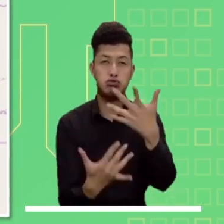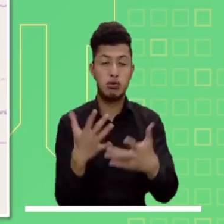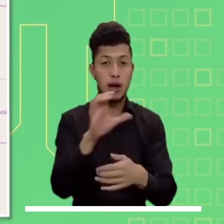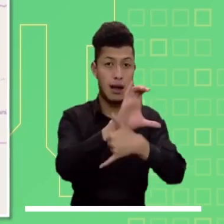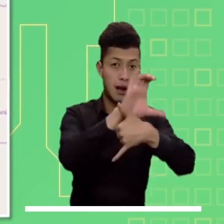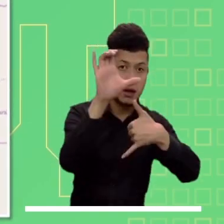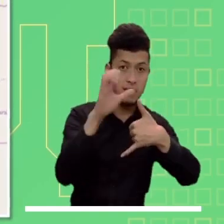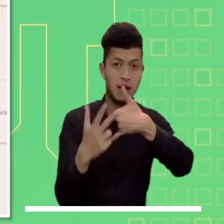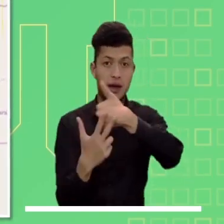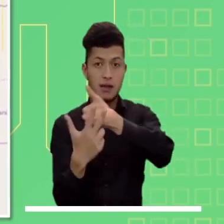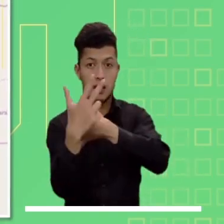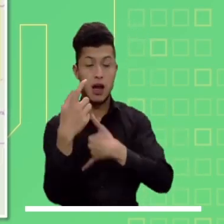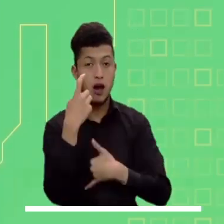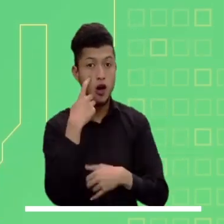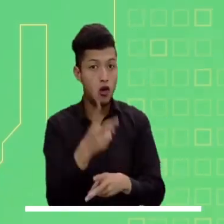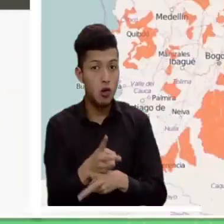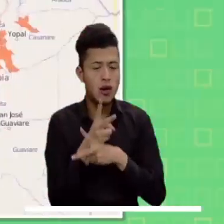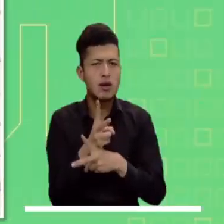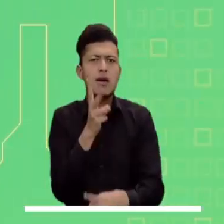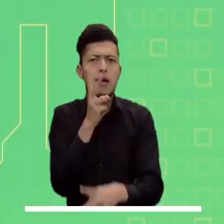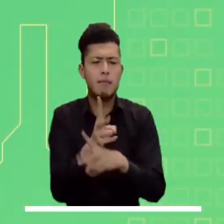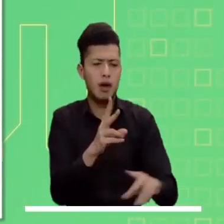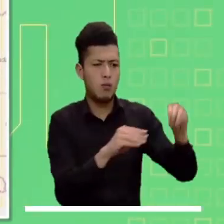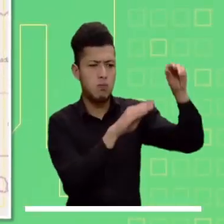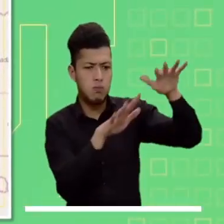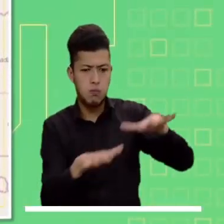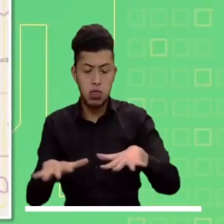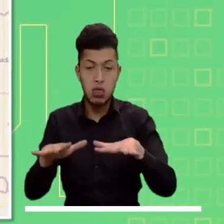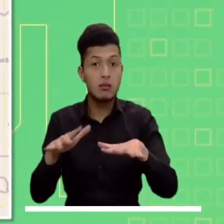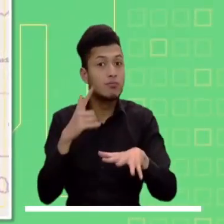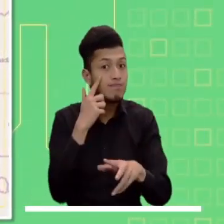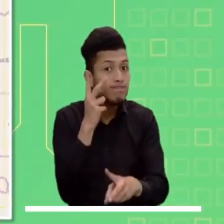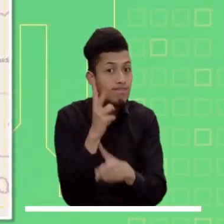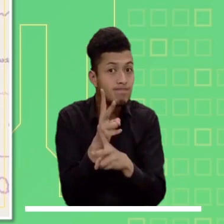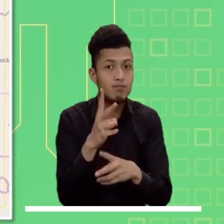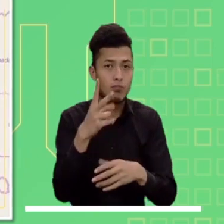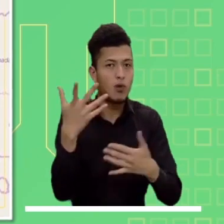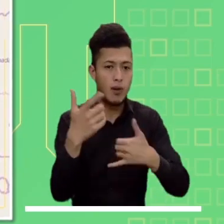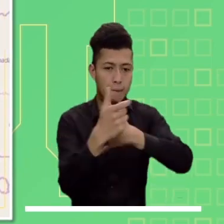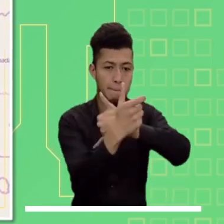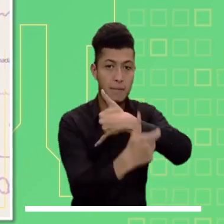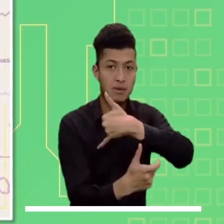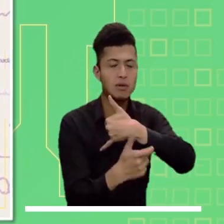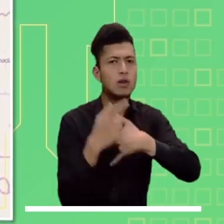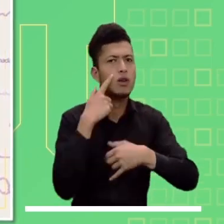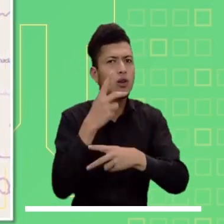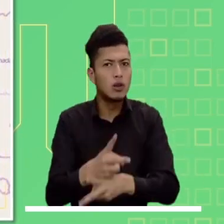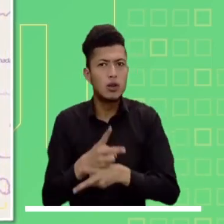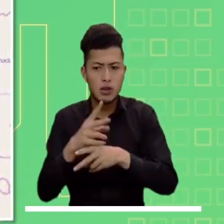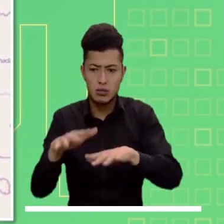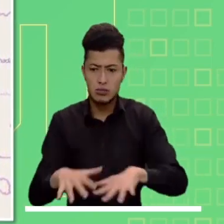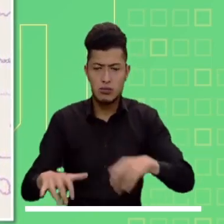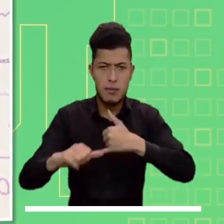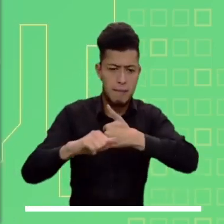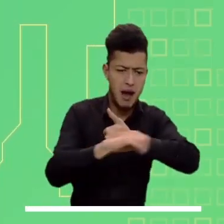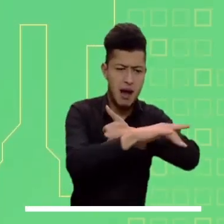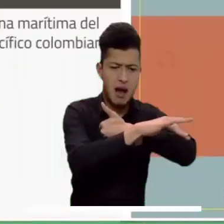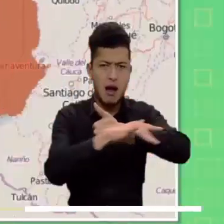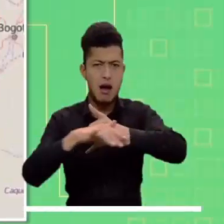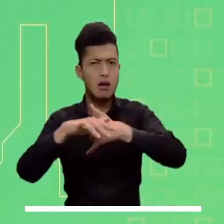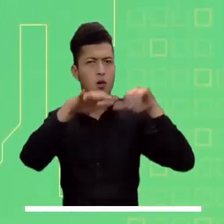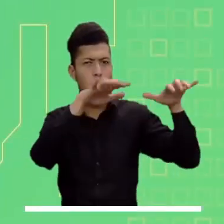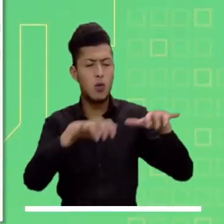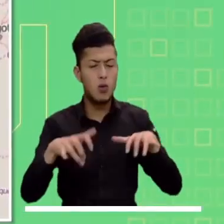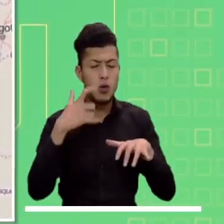Sucio. Alerta roja por probabilidad de incendios en las regiones Caribe y Andina. Por posibles deslizamientos se presenta alerta roja en la región